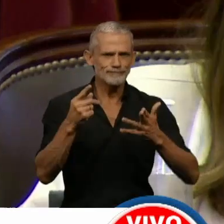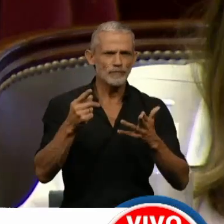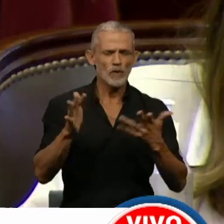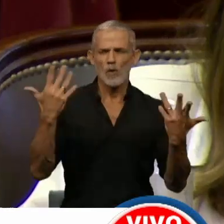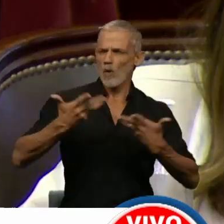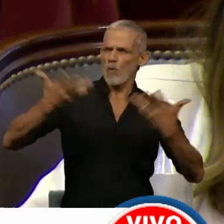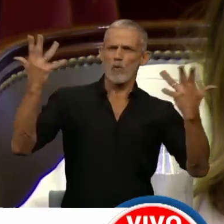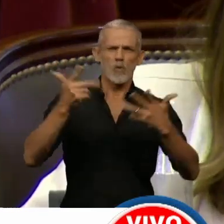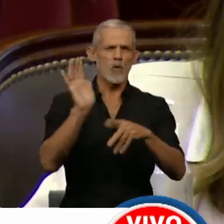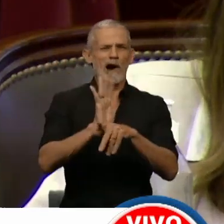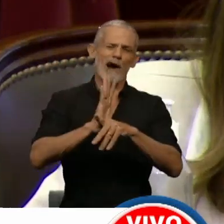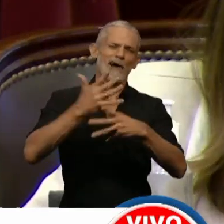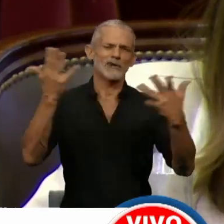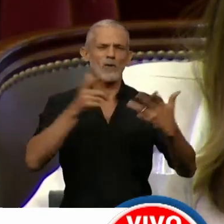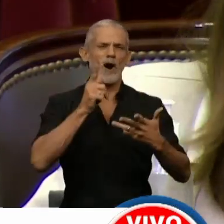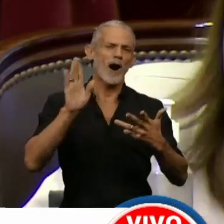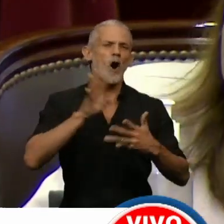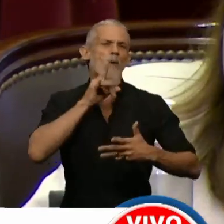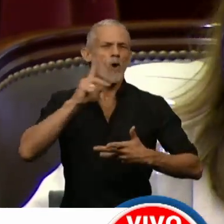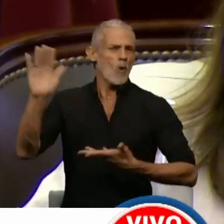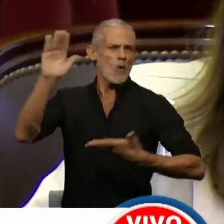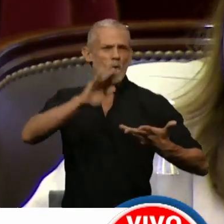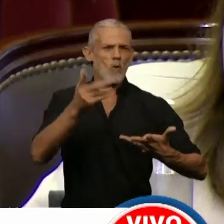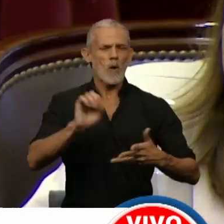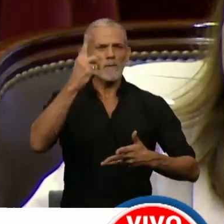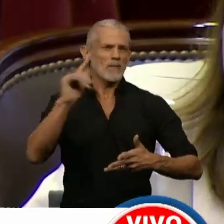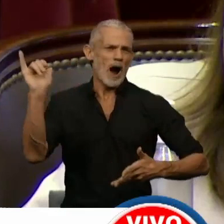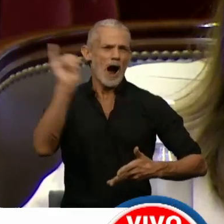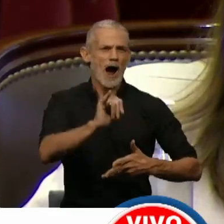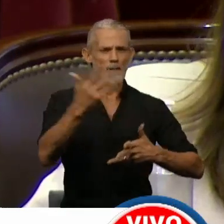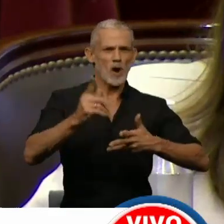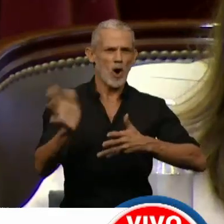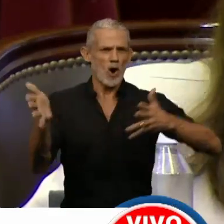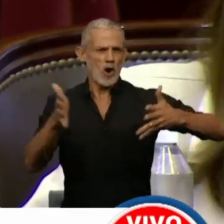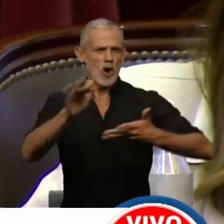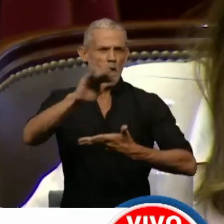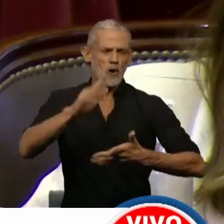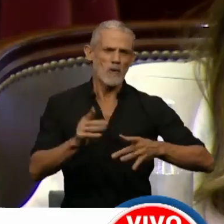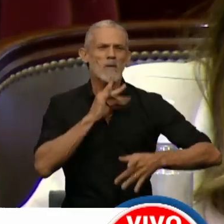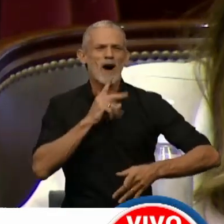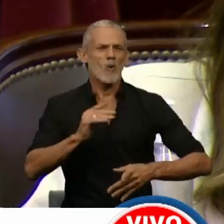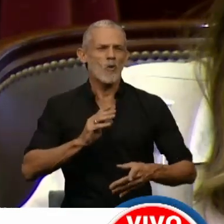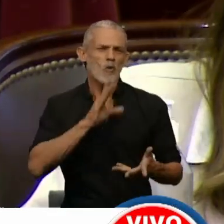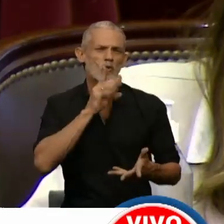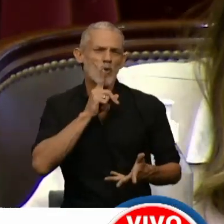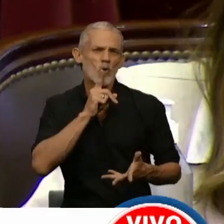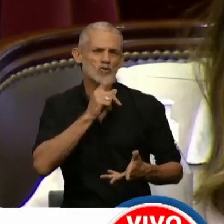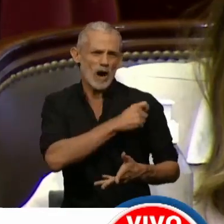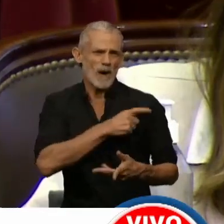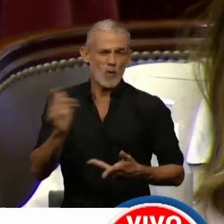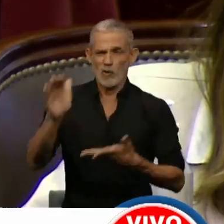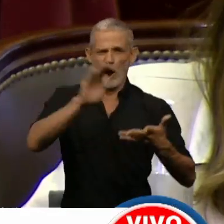cinematográfico que hicieron con el operativo Moscú, recibiendo ese primer cargamento de vacunas rusas, no solo nos